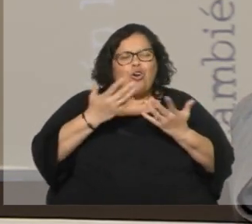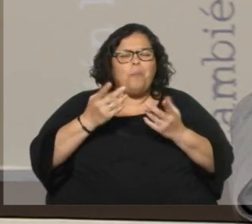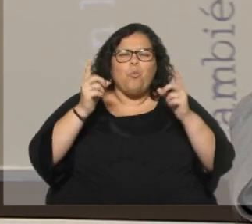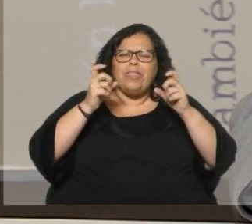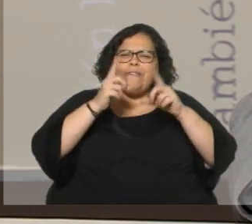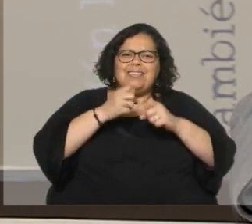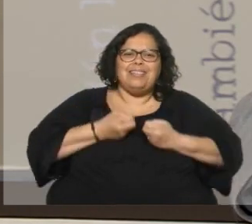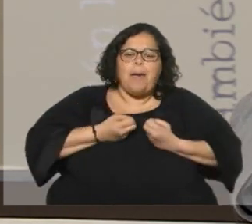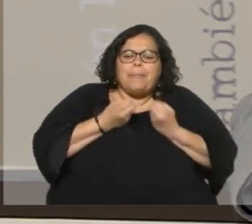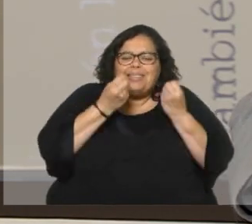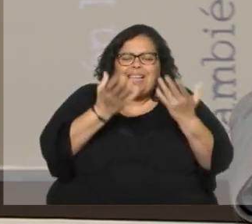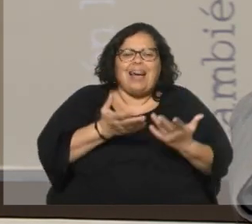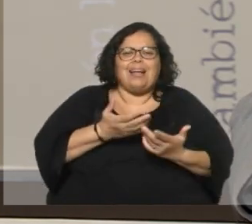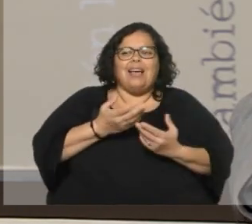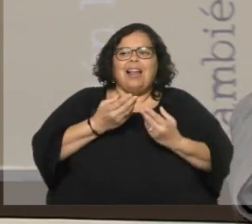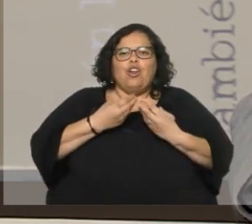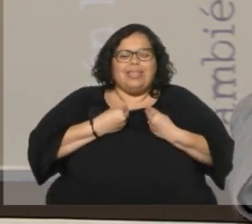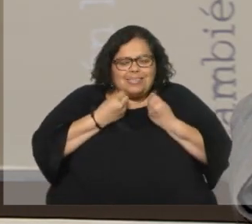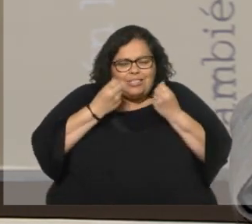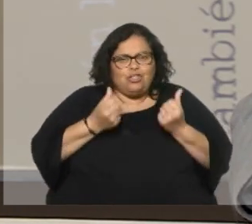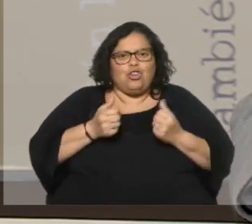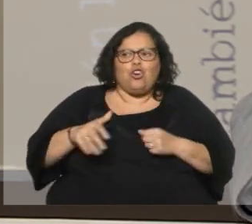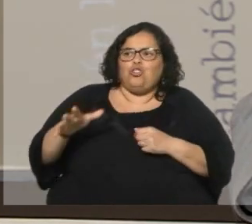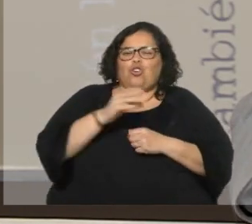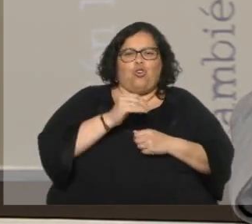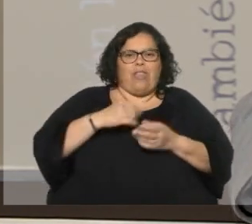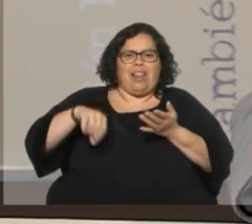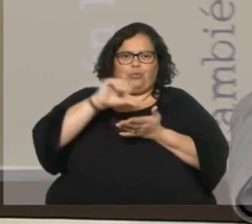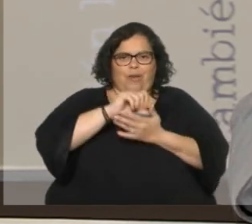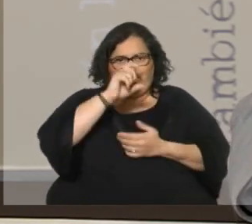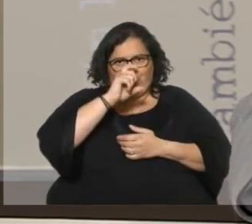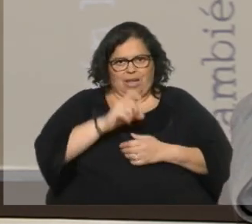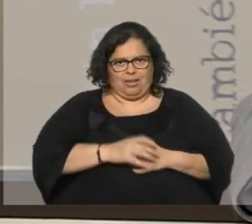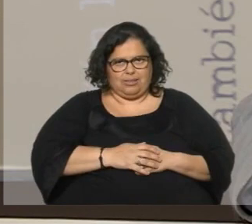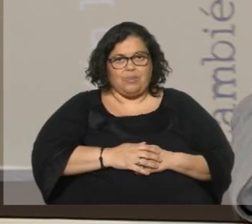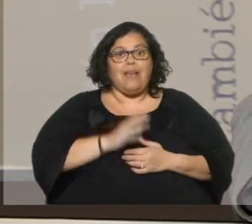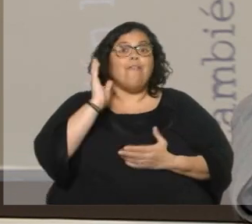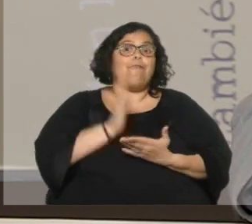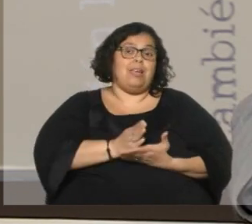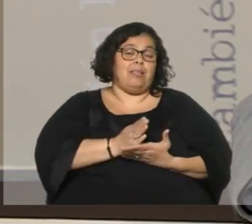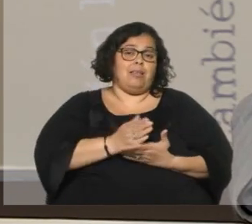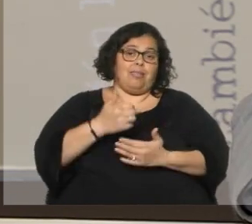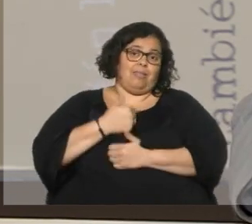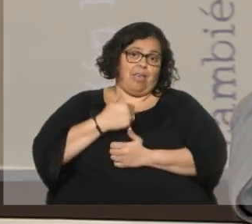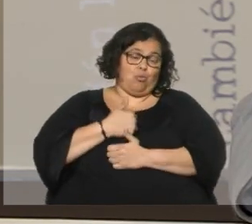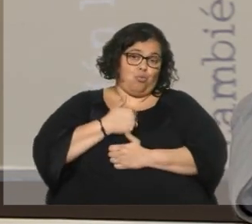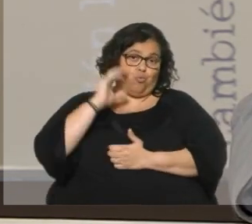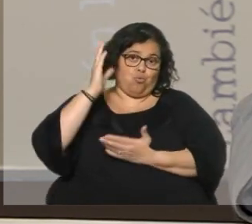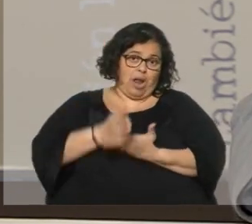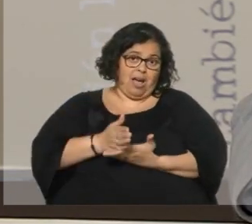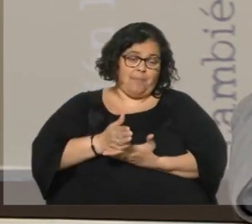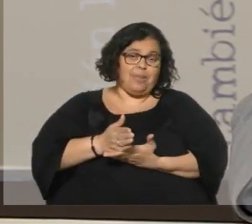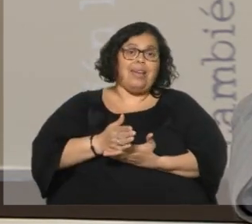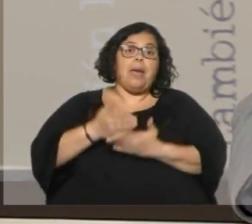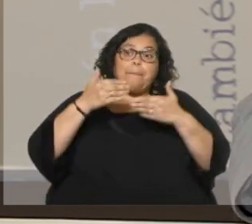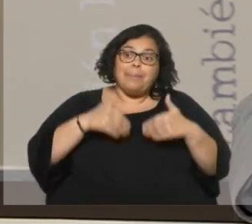humanamente esa noche en cada rincón de Buenos Aires. Era el fin de una dictadura terrible y empezaba un tiempo